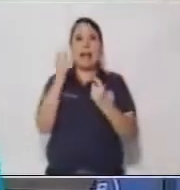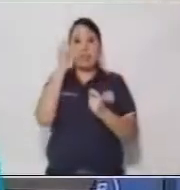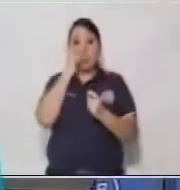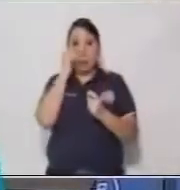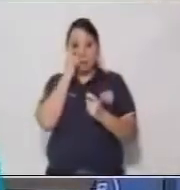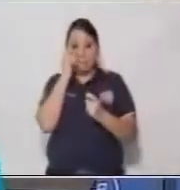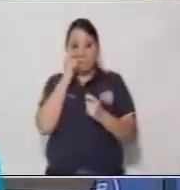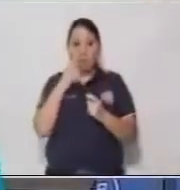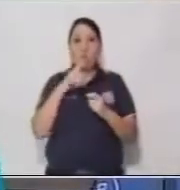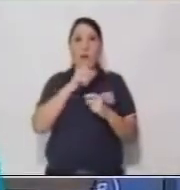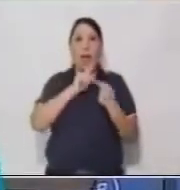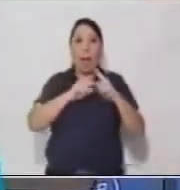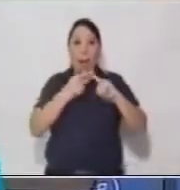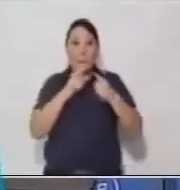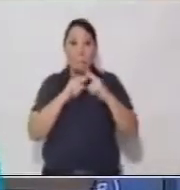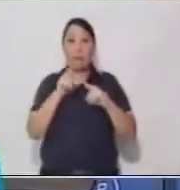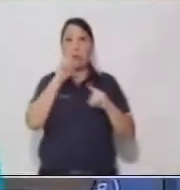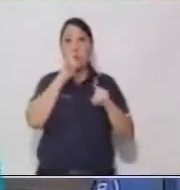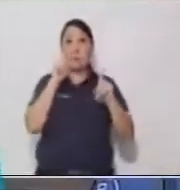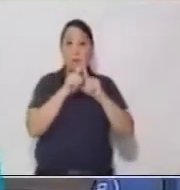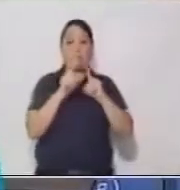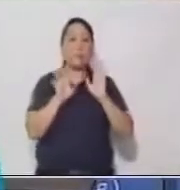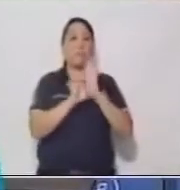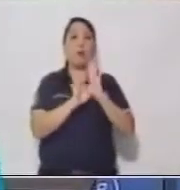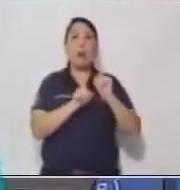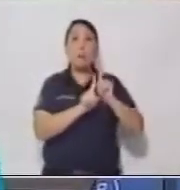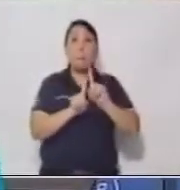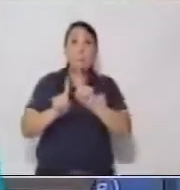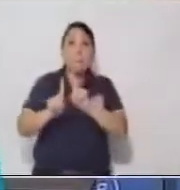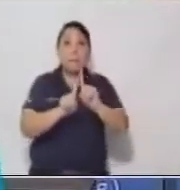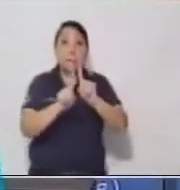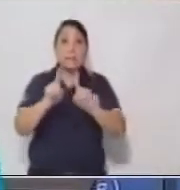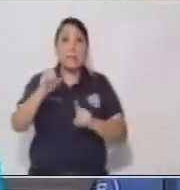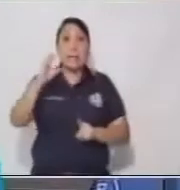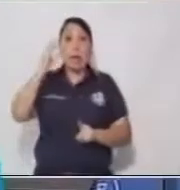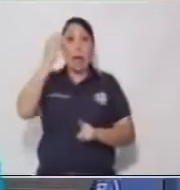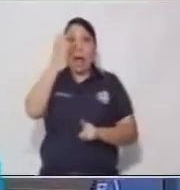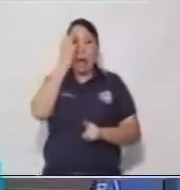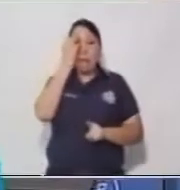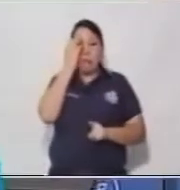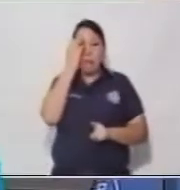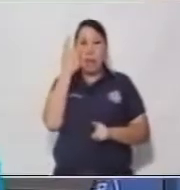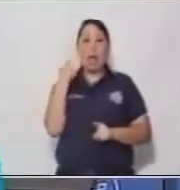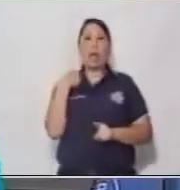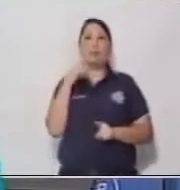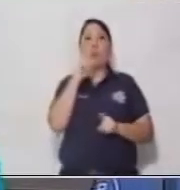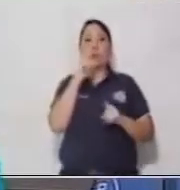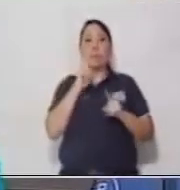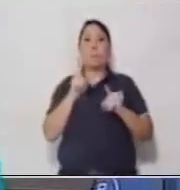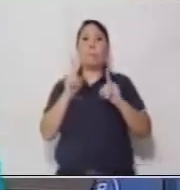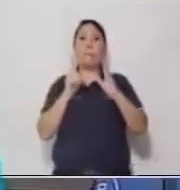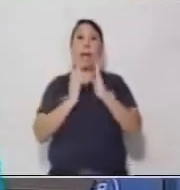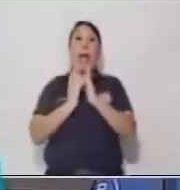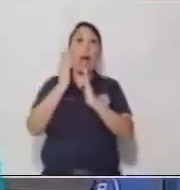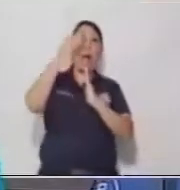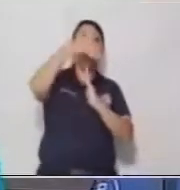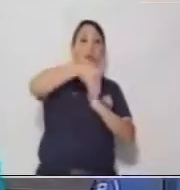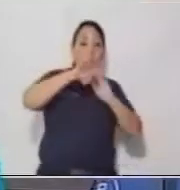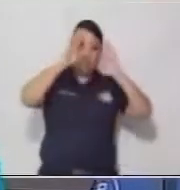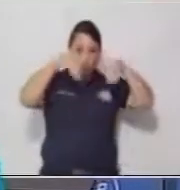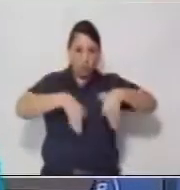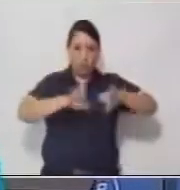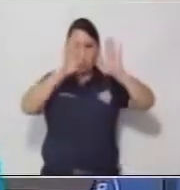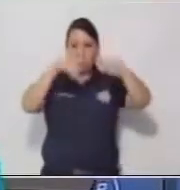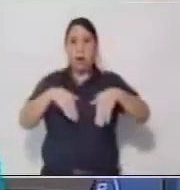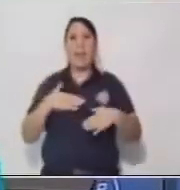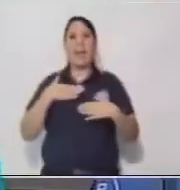a Peter Pan. Perseguimos al pirata con Simba del Marino. Atravesamos los mares. En fin,